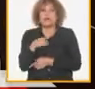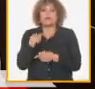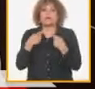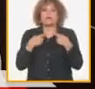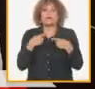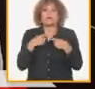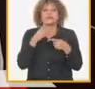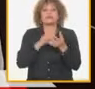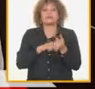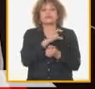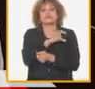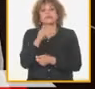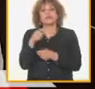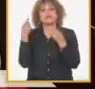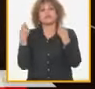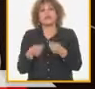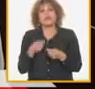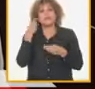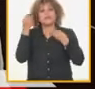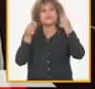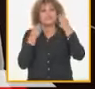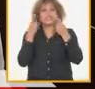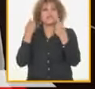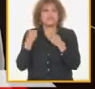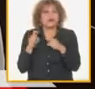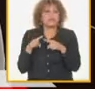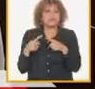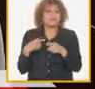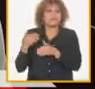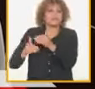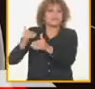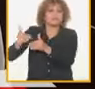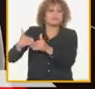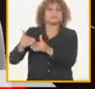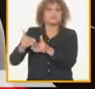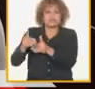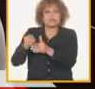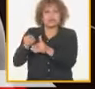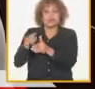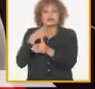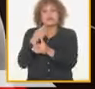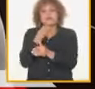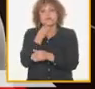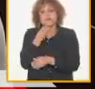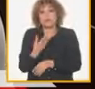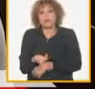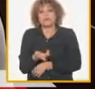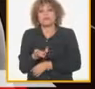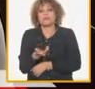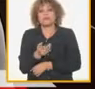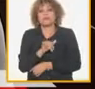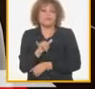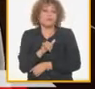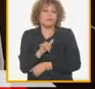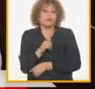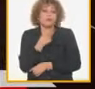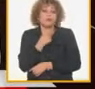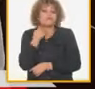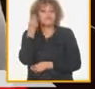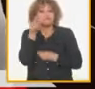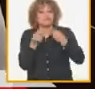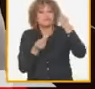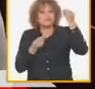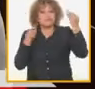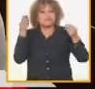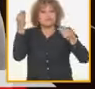comité central tenemos que razonar lo que nos falta por hacer y yo creo que en ese sentido podemos también analizar